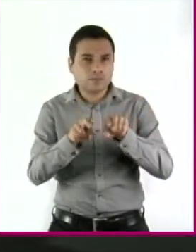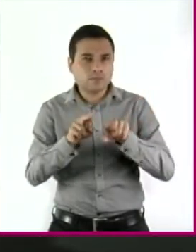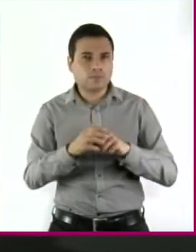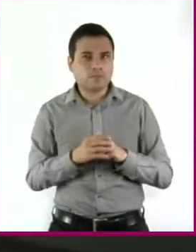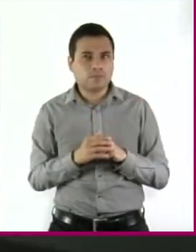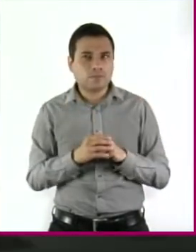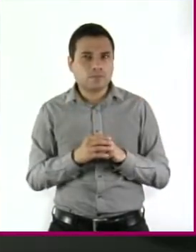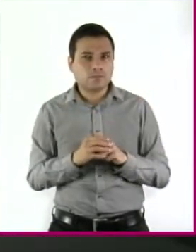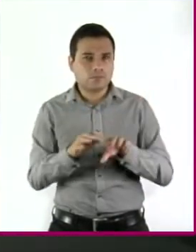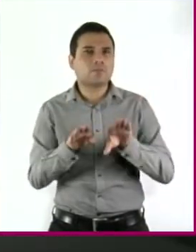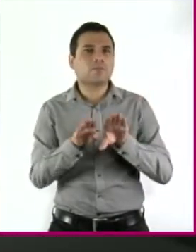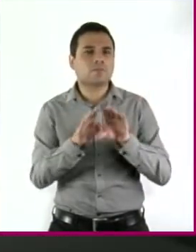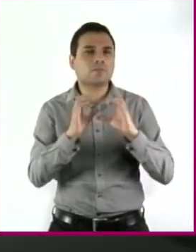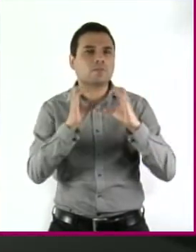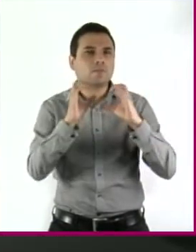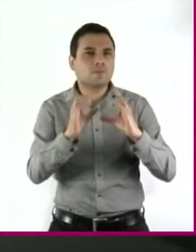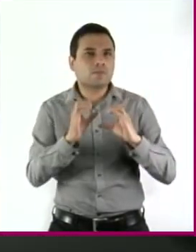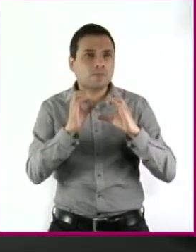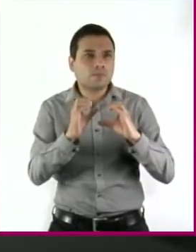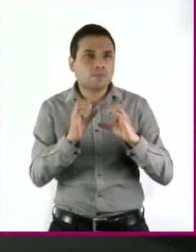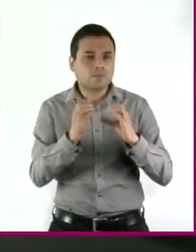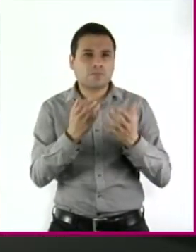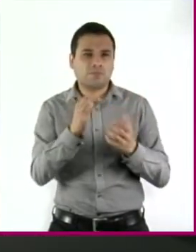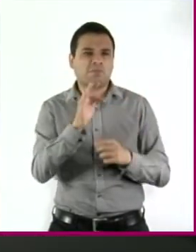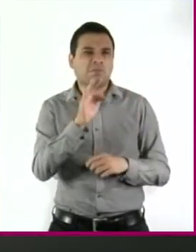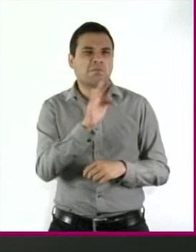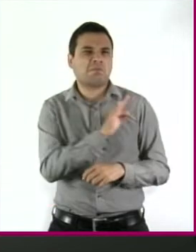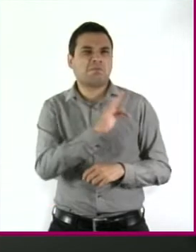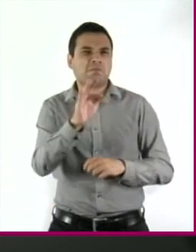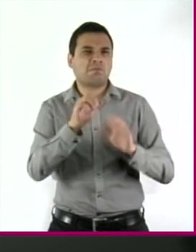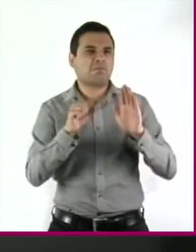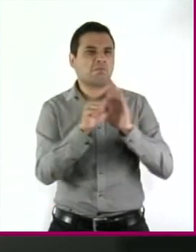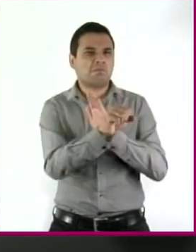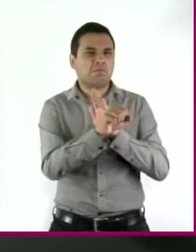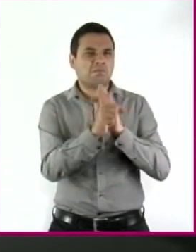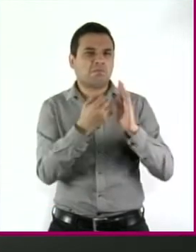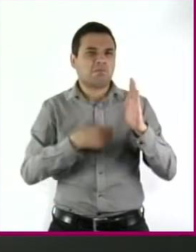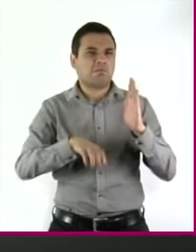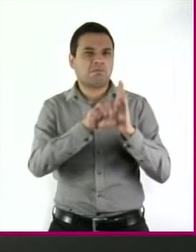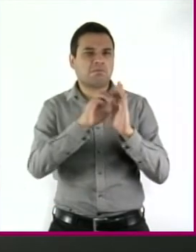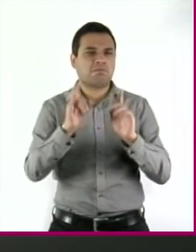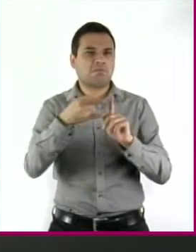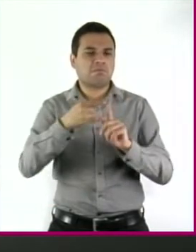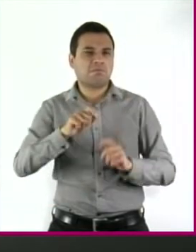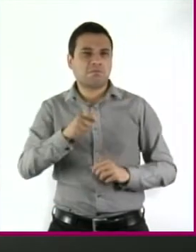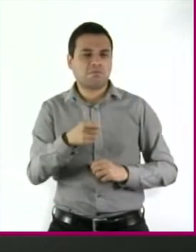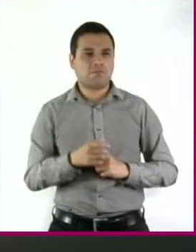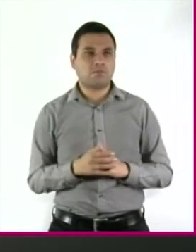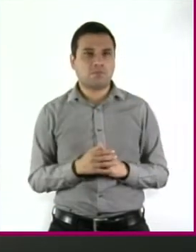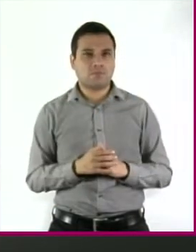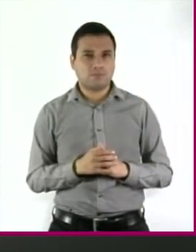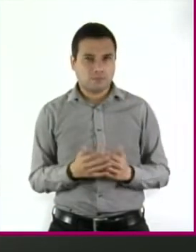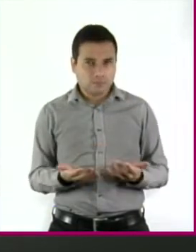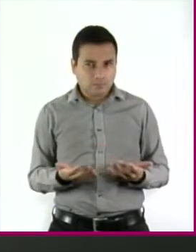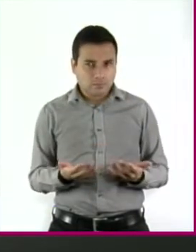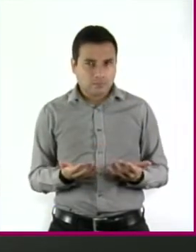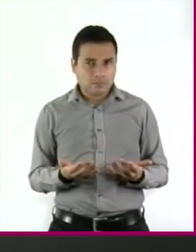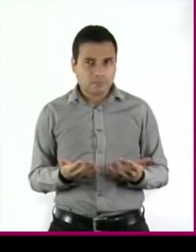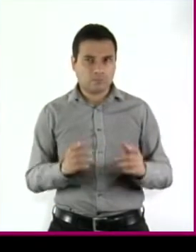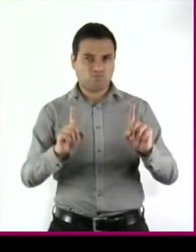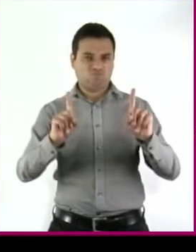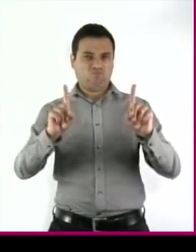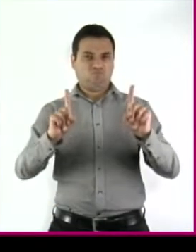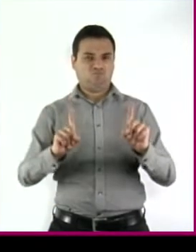Encerrarla sería una alternativa. Pero se preguntó, ¿quién vigilará a los vigilantes?